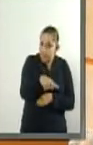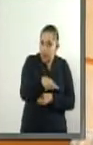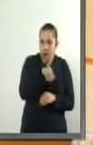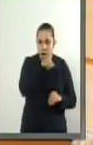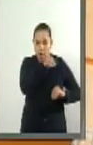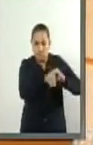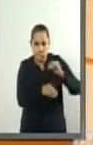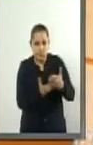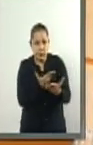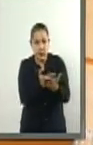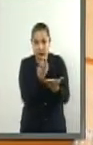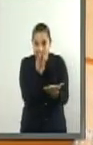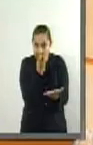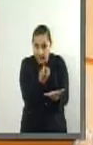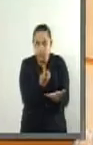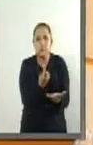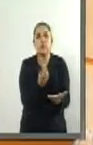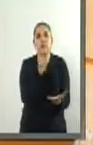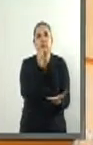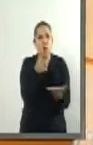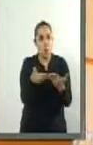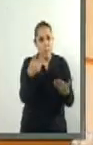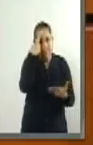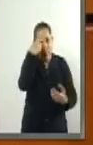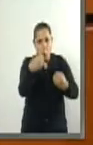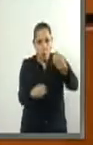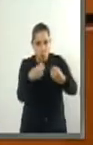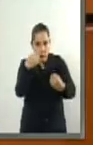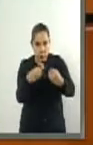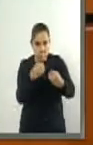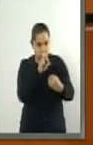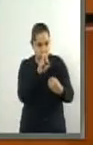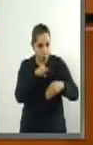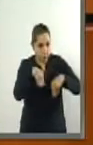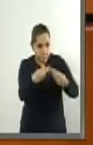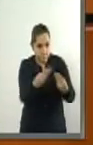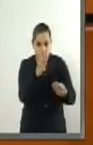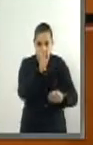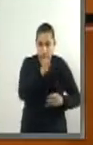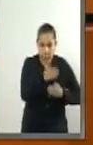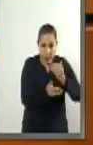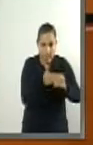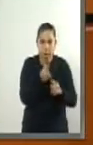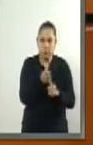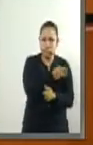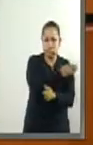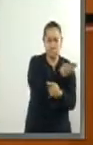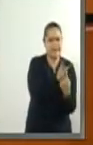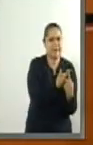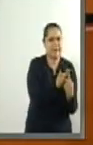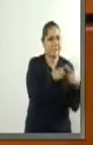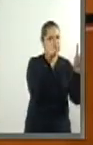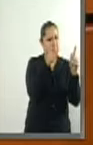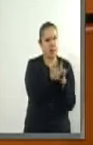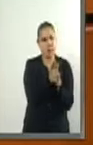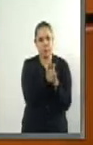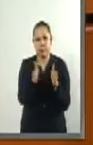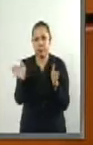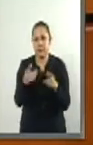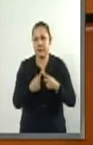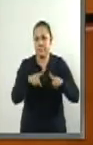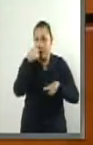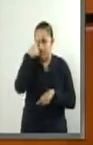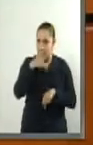y un después en la impartición de justicia y con la que podremos brindarle mayor seguridad jurídica a nuestra